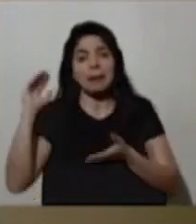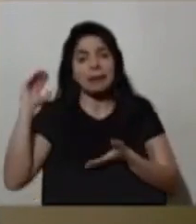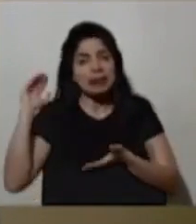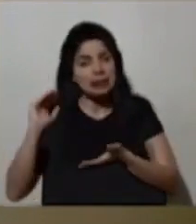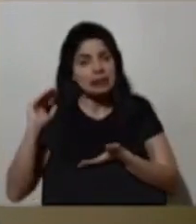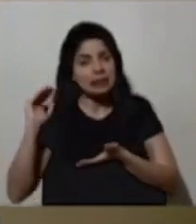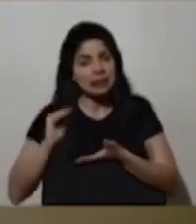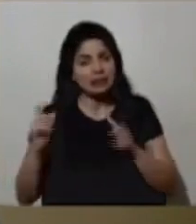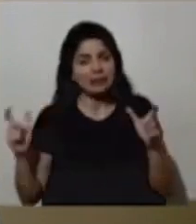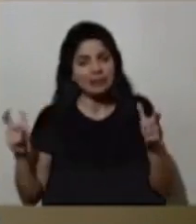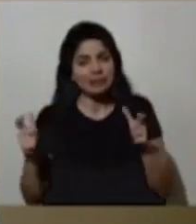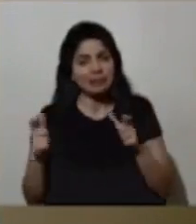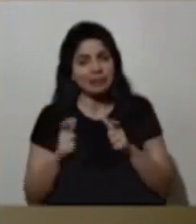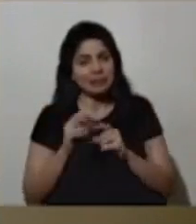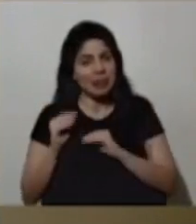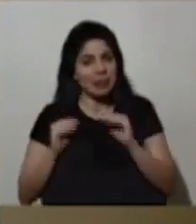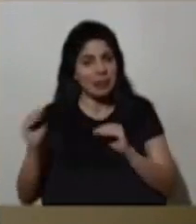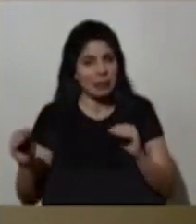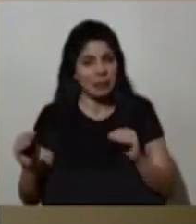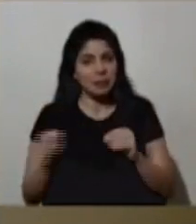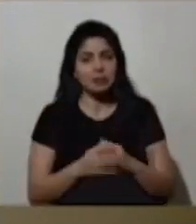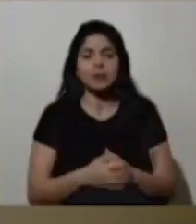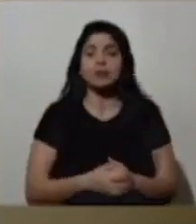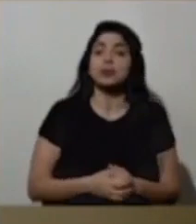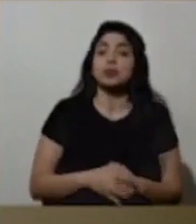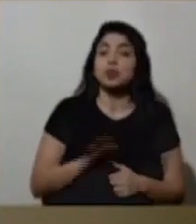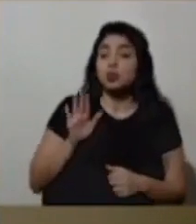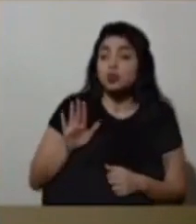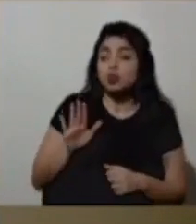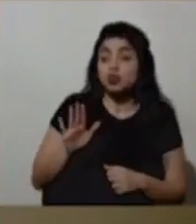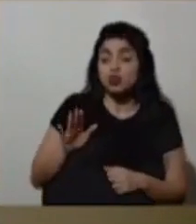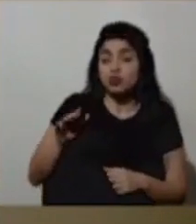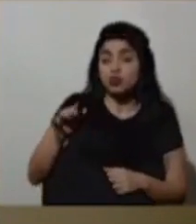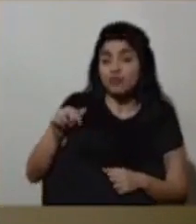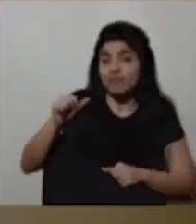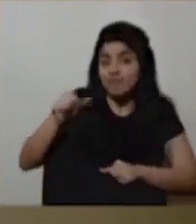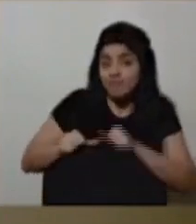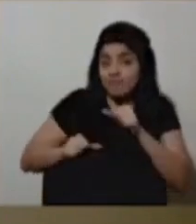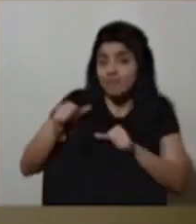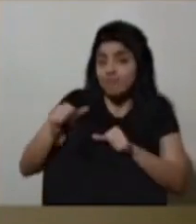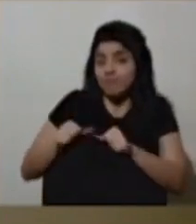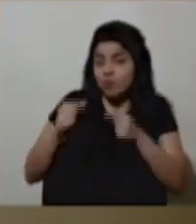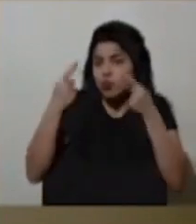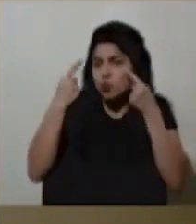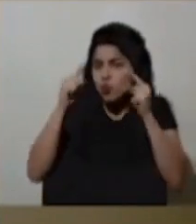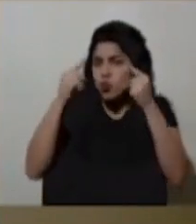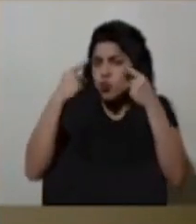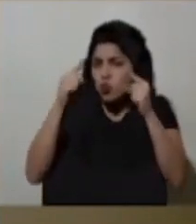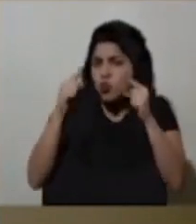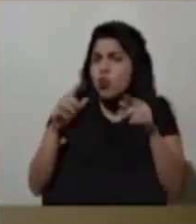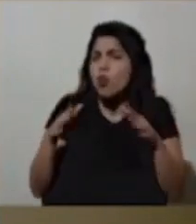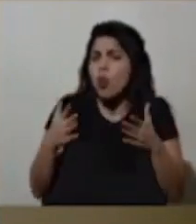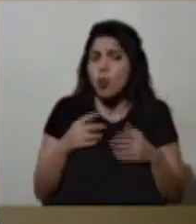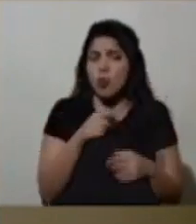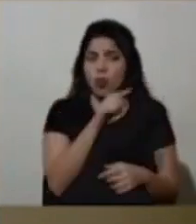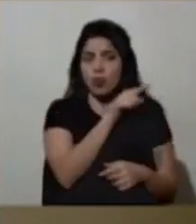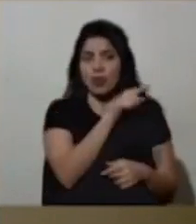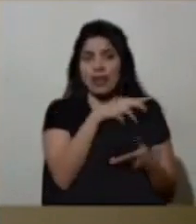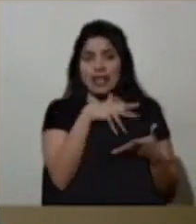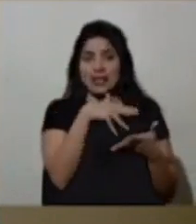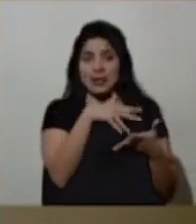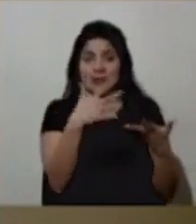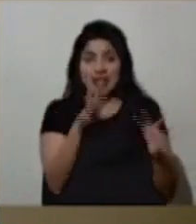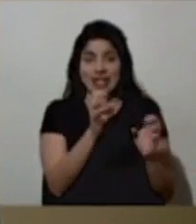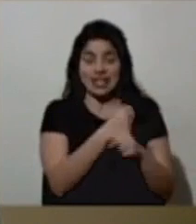el país. Precisamente esos esfuerzos se materializan de acuerdo a los estudios que han